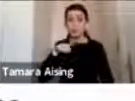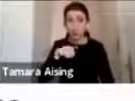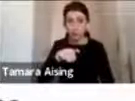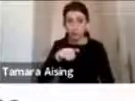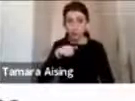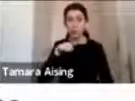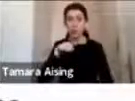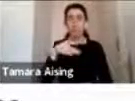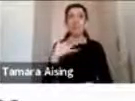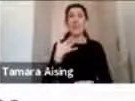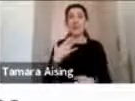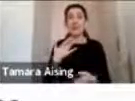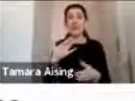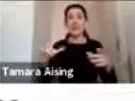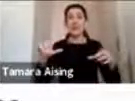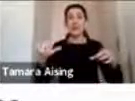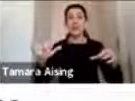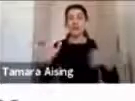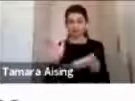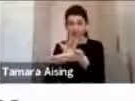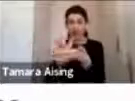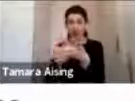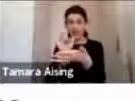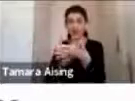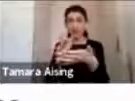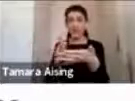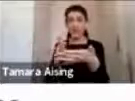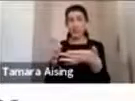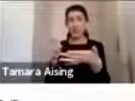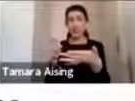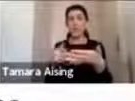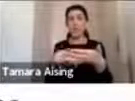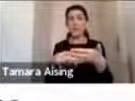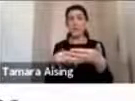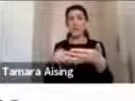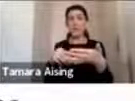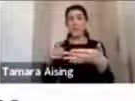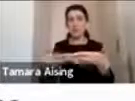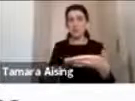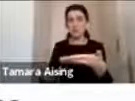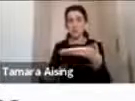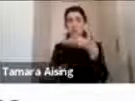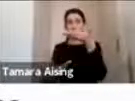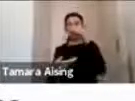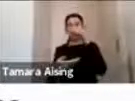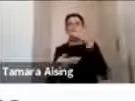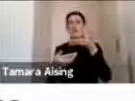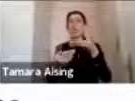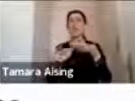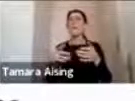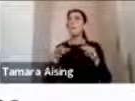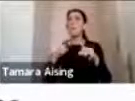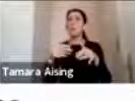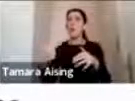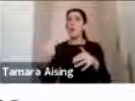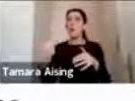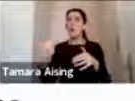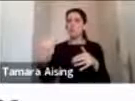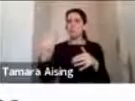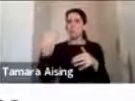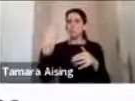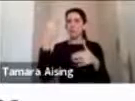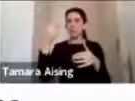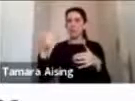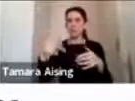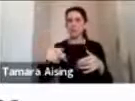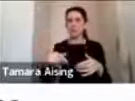vehículo y se desplaza en el espacio vacío que genera el habitáculo. Y eso es un proyectil en el fondo que cualquier